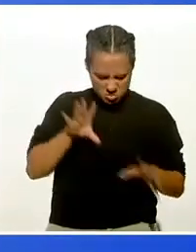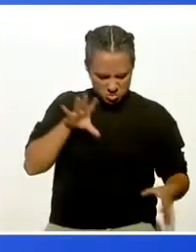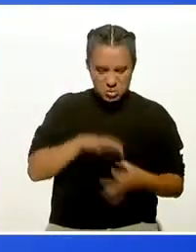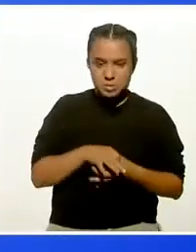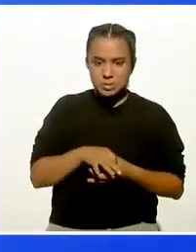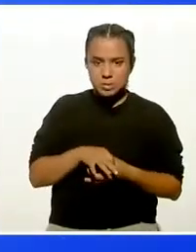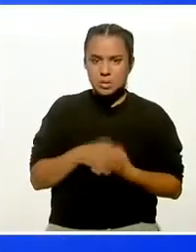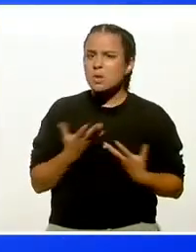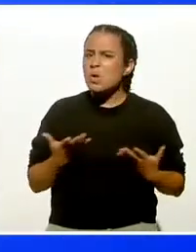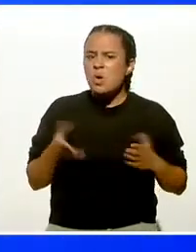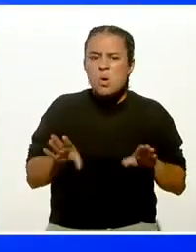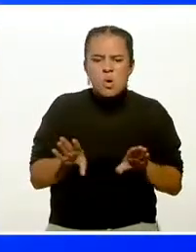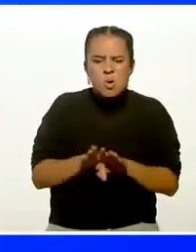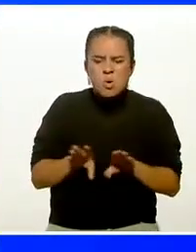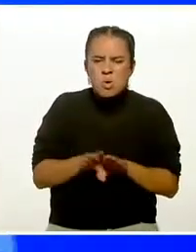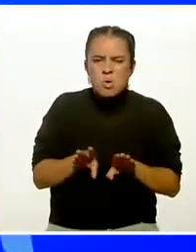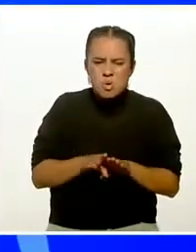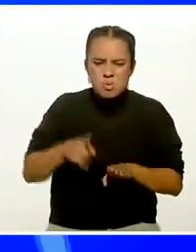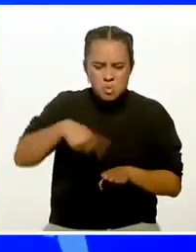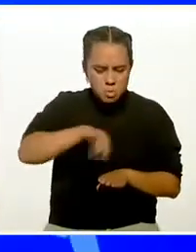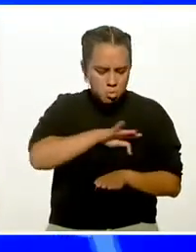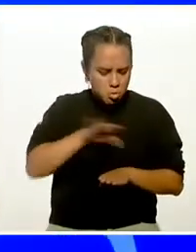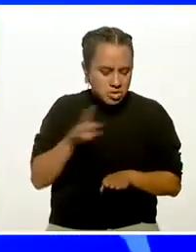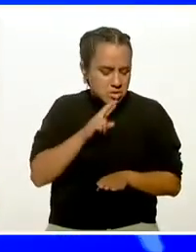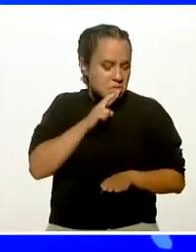¿Cómo podemos mejorarla?